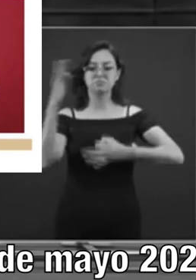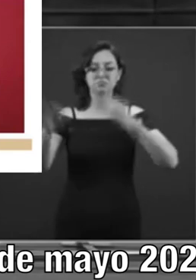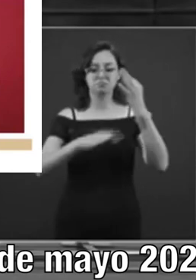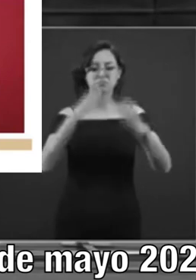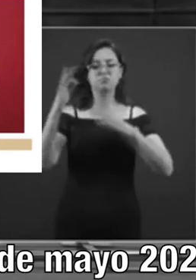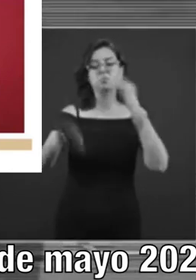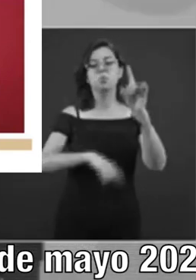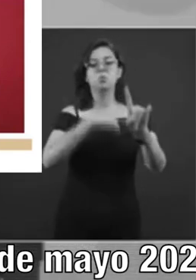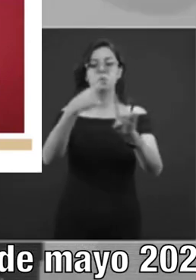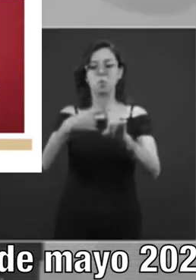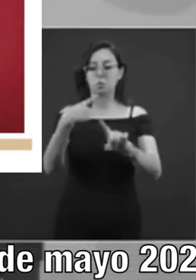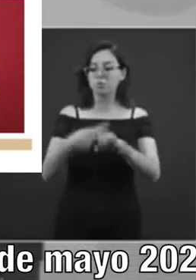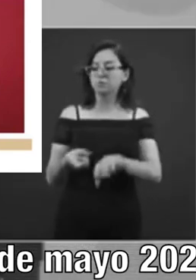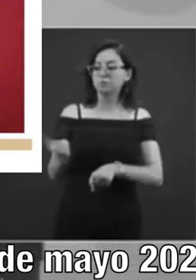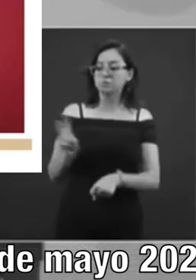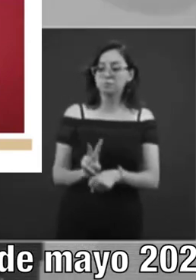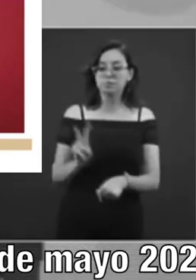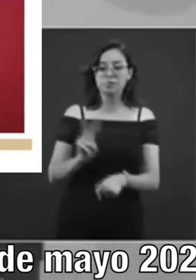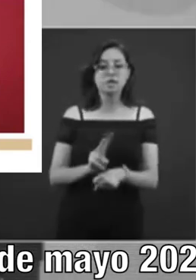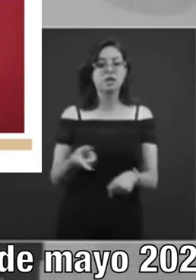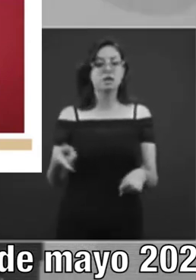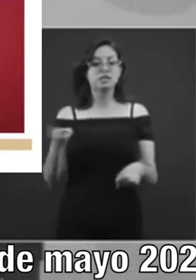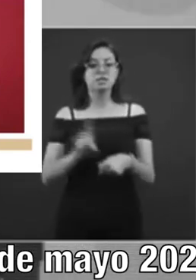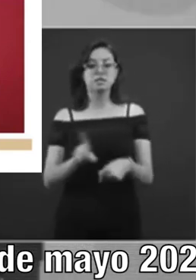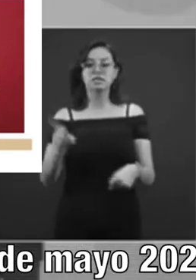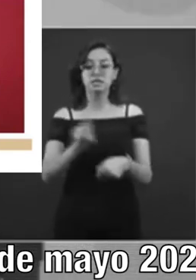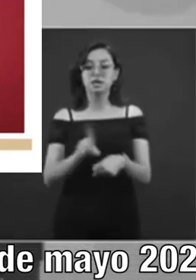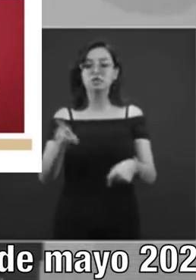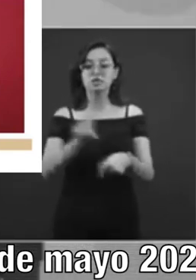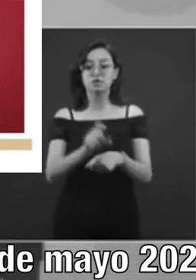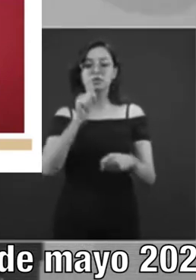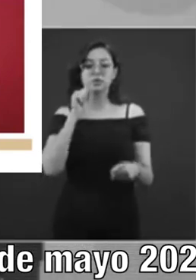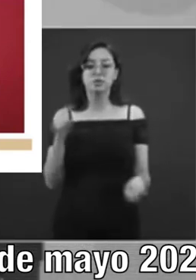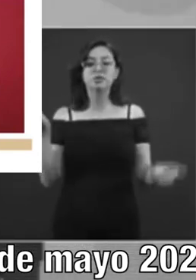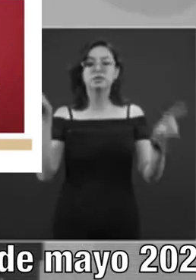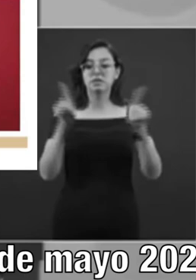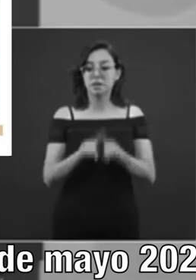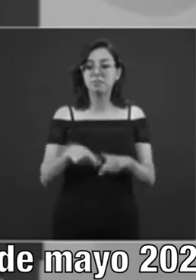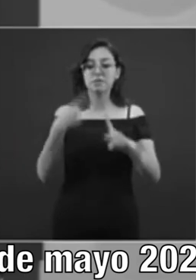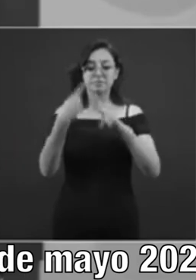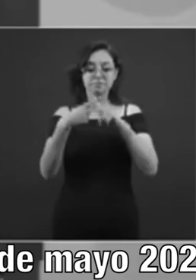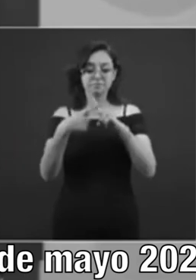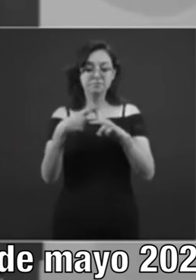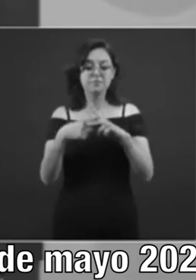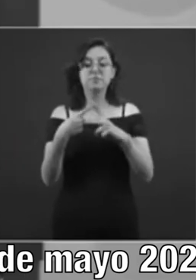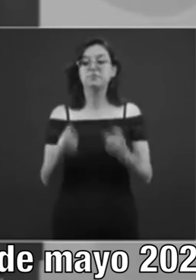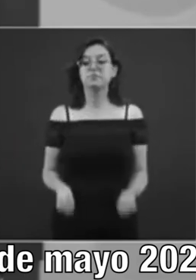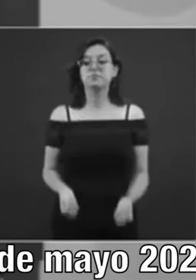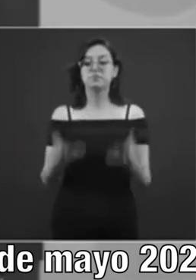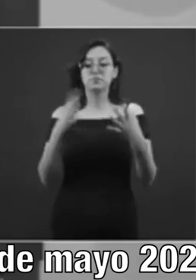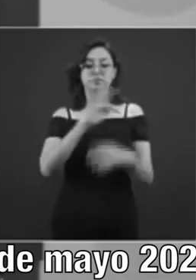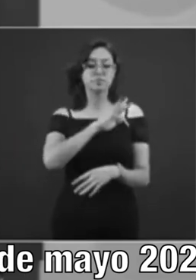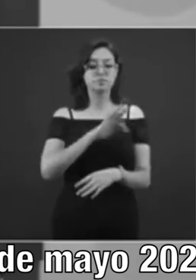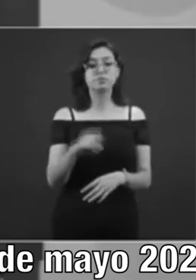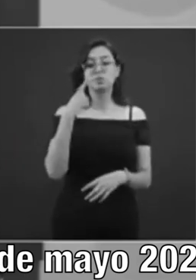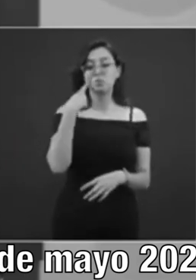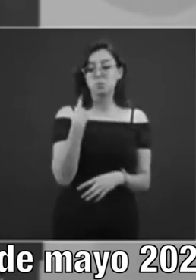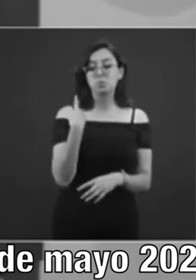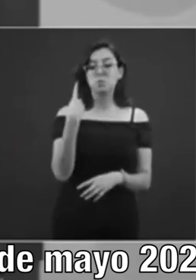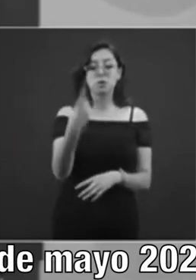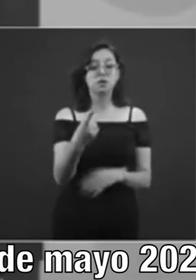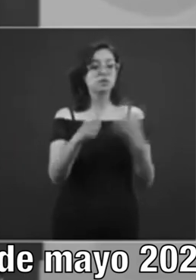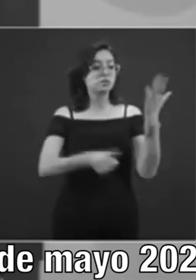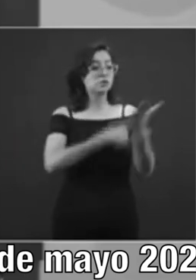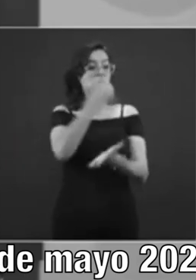directa, como lo hemos venido documentando todos los días, sino también por las proyecciones matemáticas, se aprecia que algunas